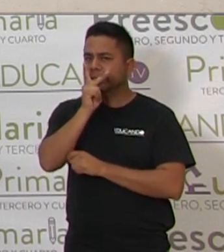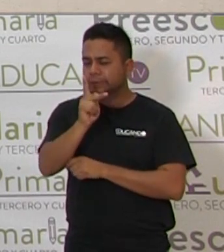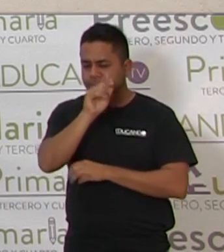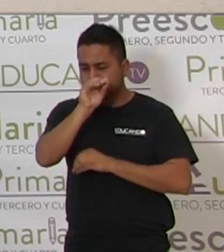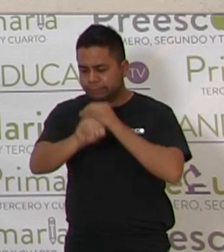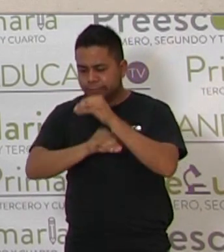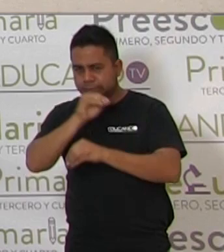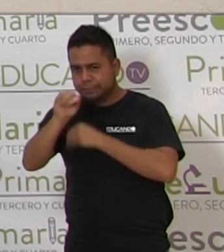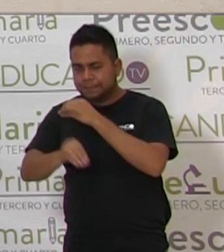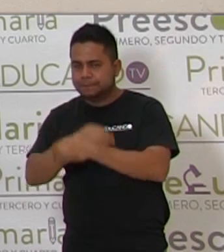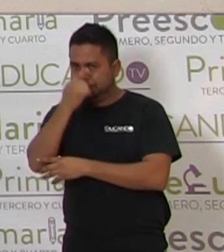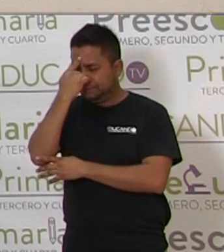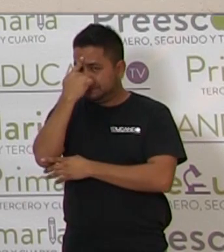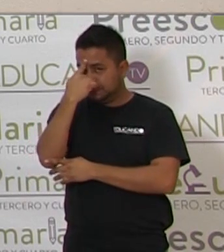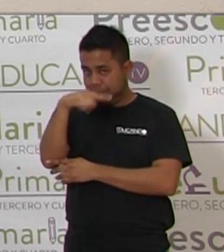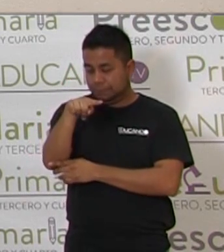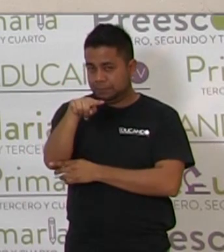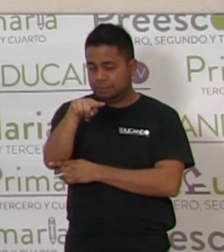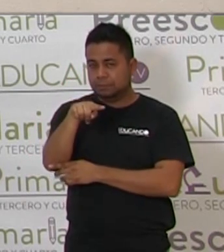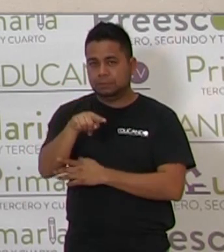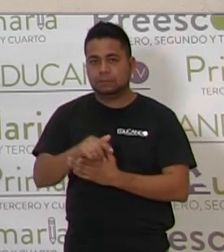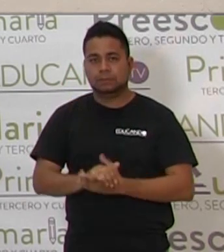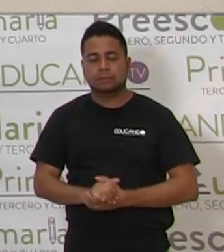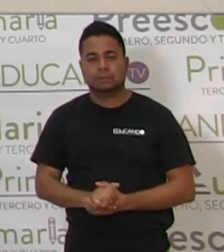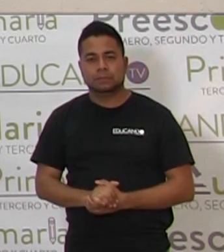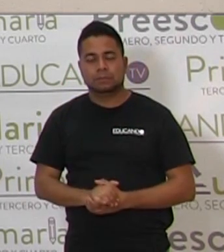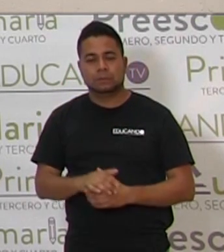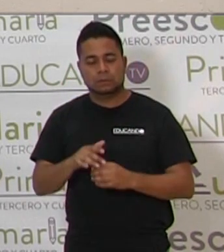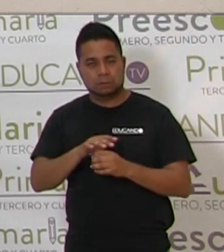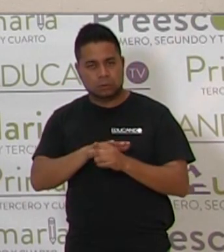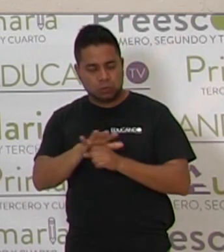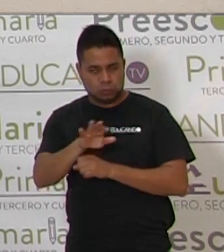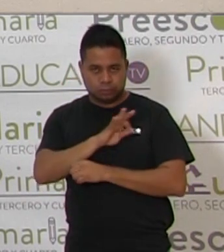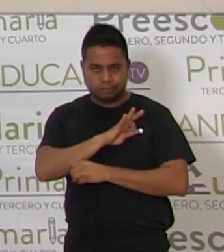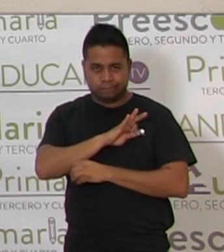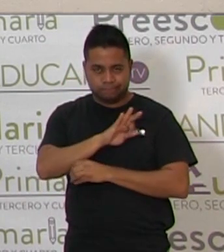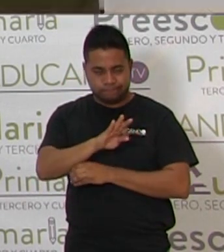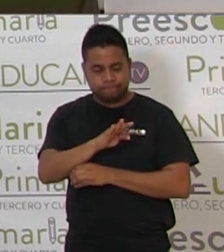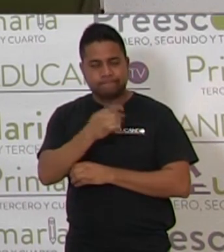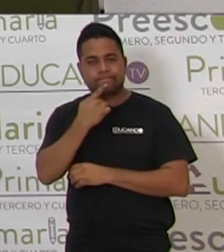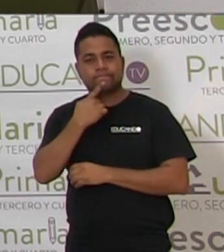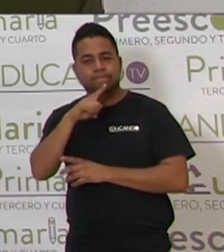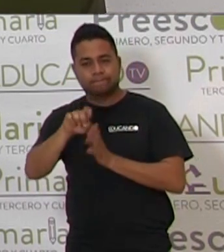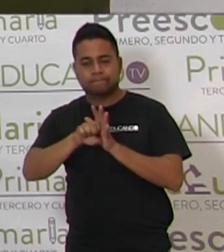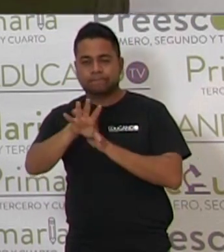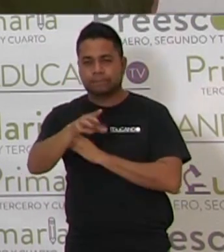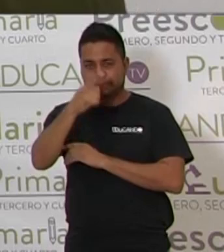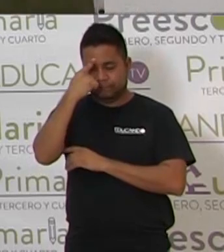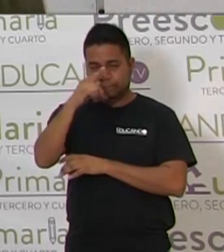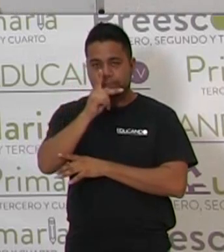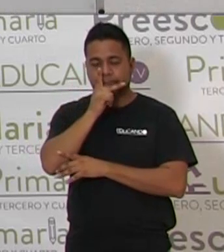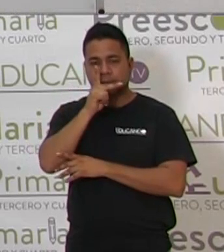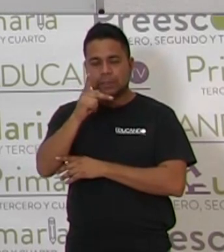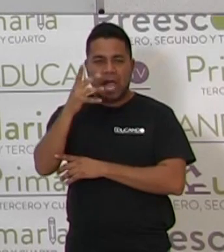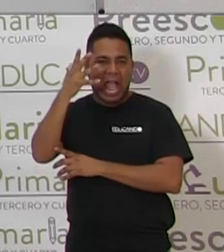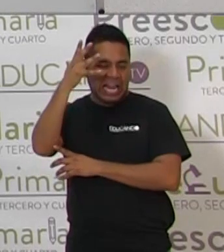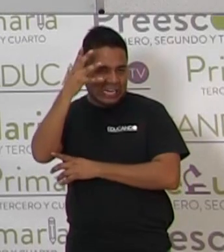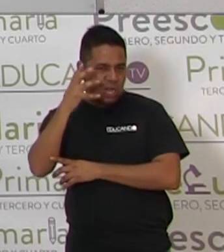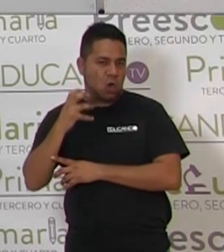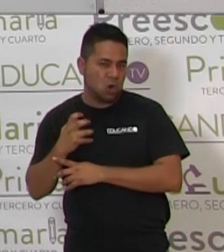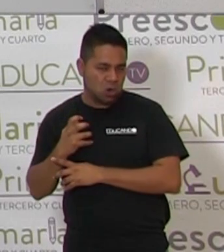para que se pudiera decir la palabra